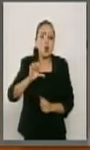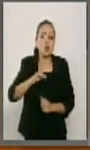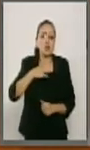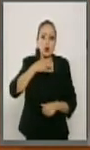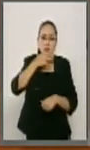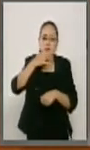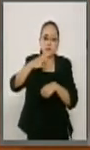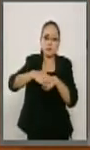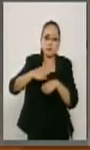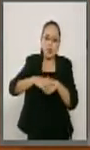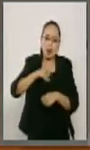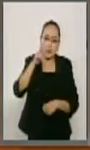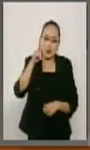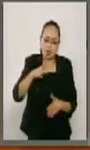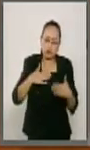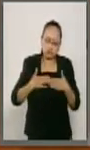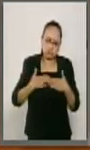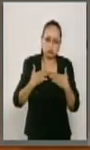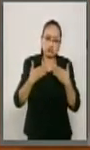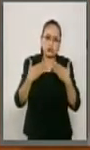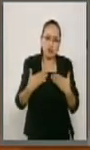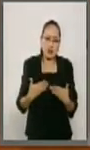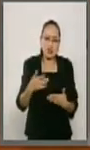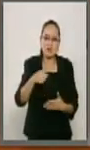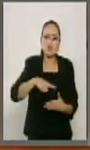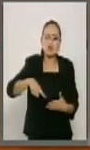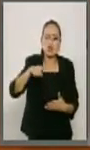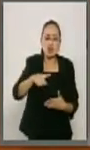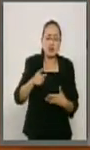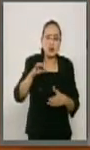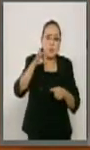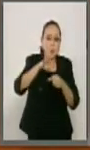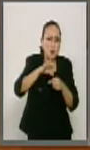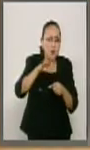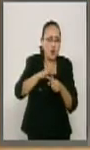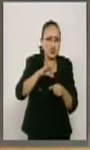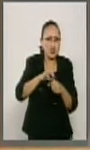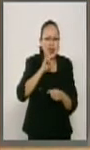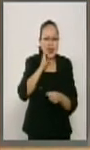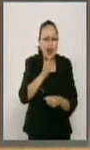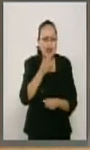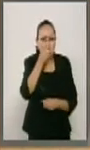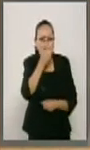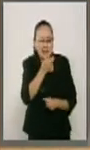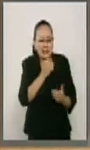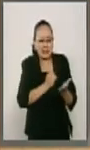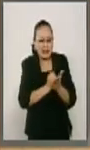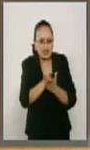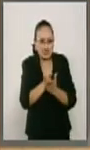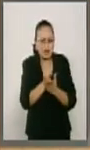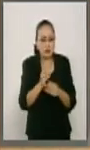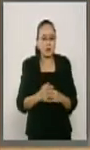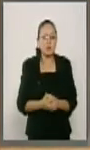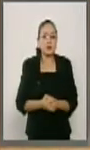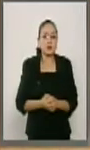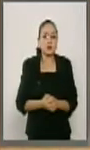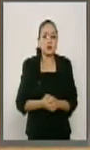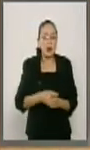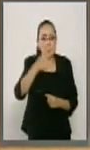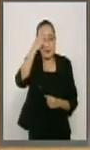sincero a no avalar este dictamen de